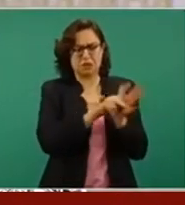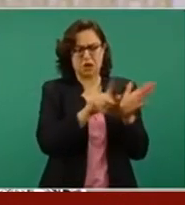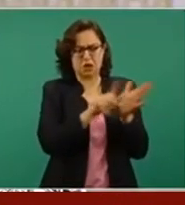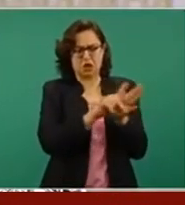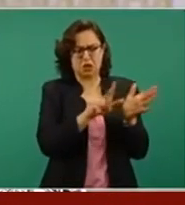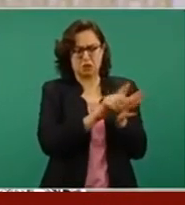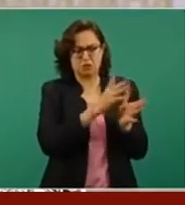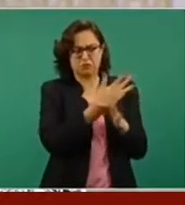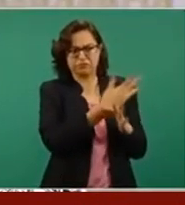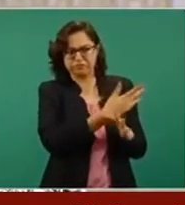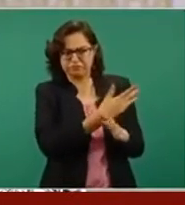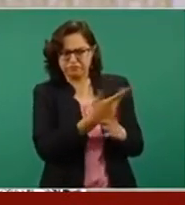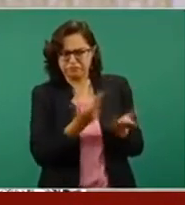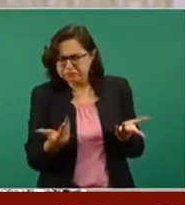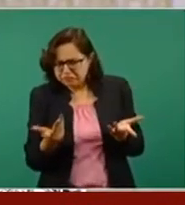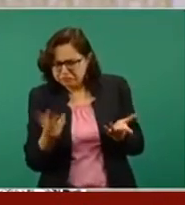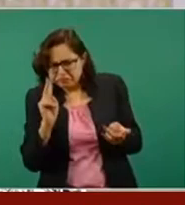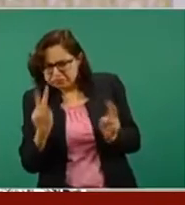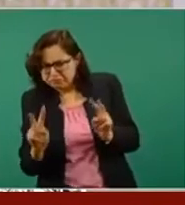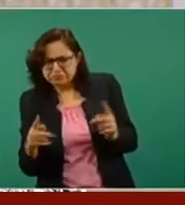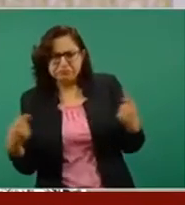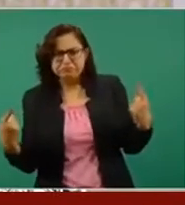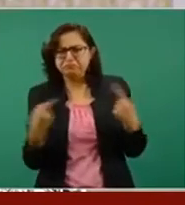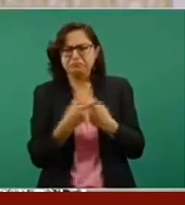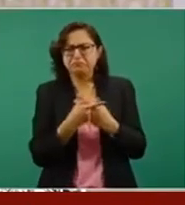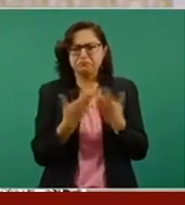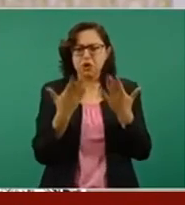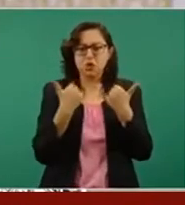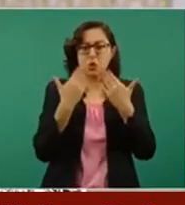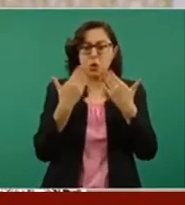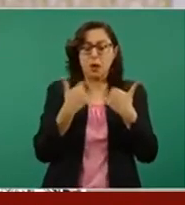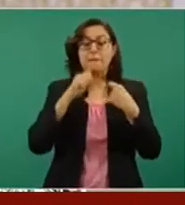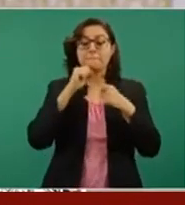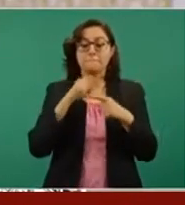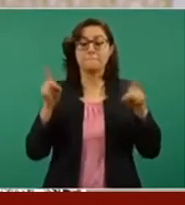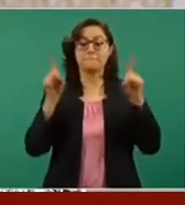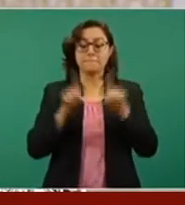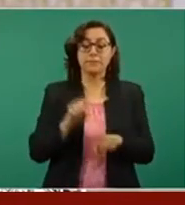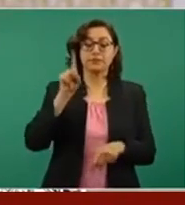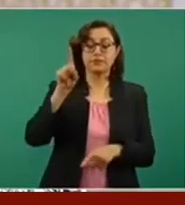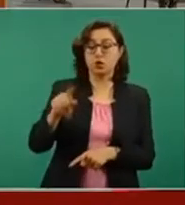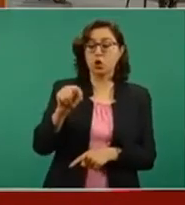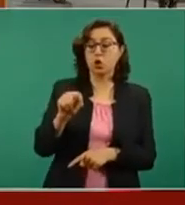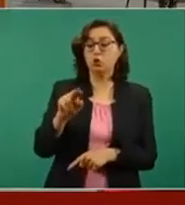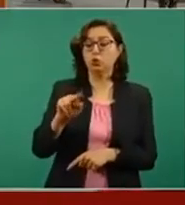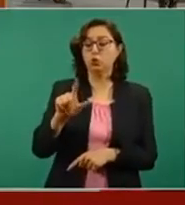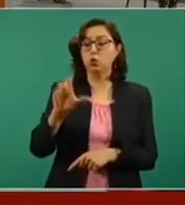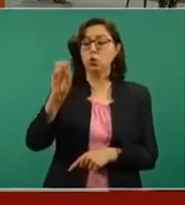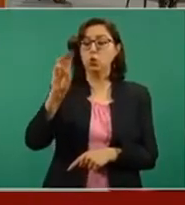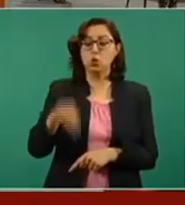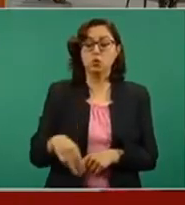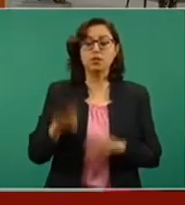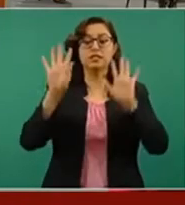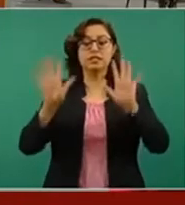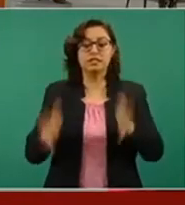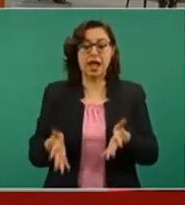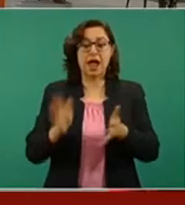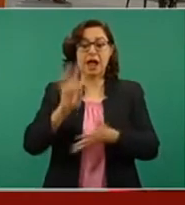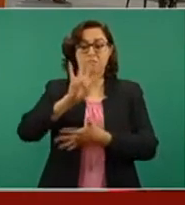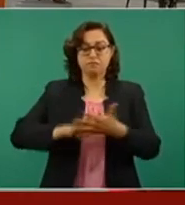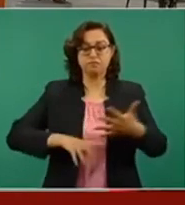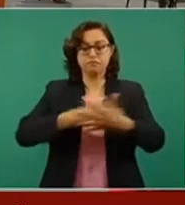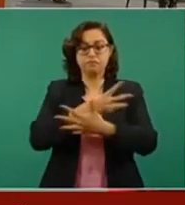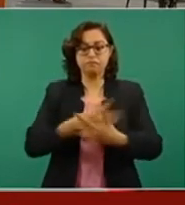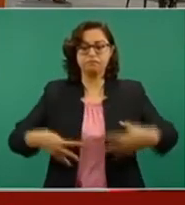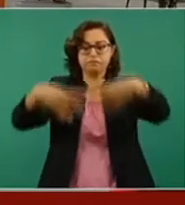Se están instalando barreras, el 16 de marzo ya se instalaron barreras en Tulum, y se continúa instalando anclajes